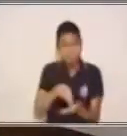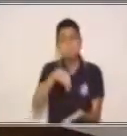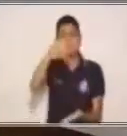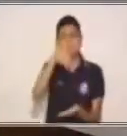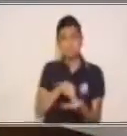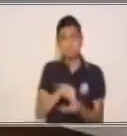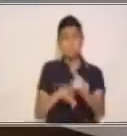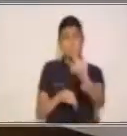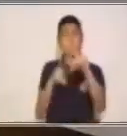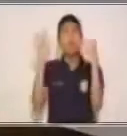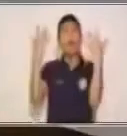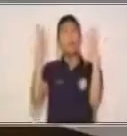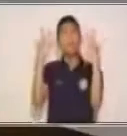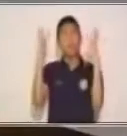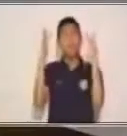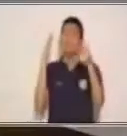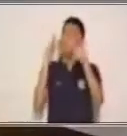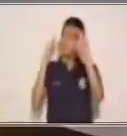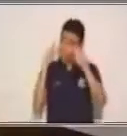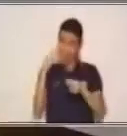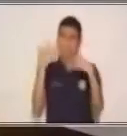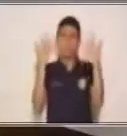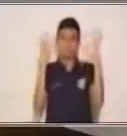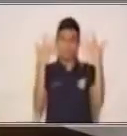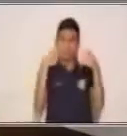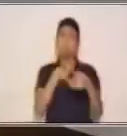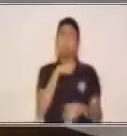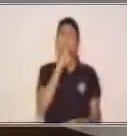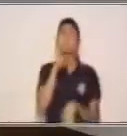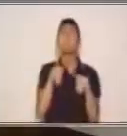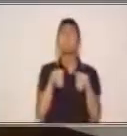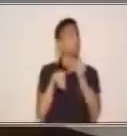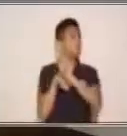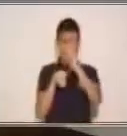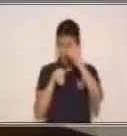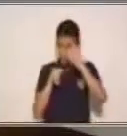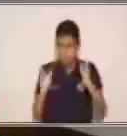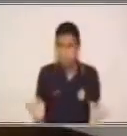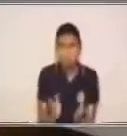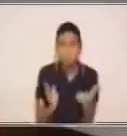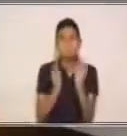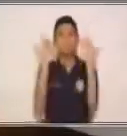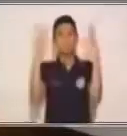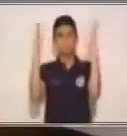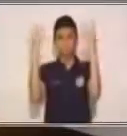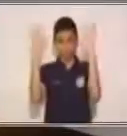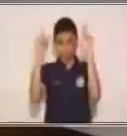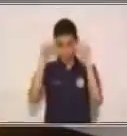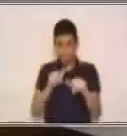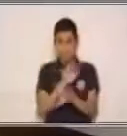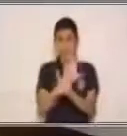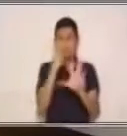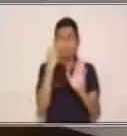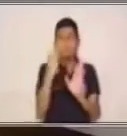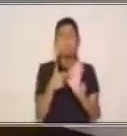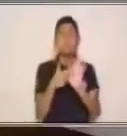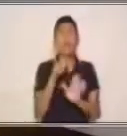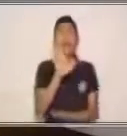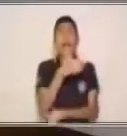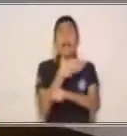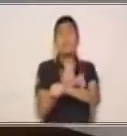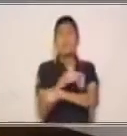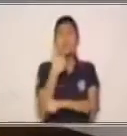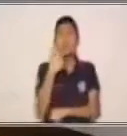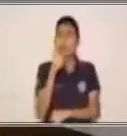canción dice que aplaudamos, ¿qué vamos a hacer? Aplaudir. Muy bien. Entonces, quiero que escuchen muy bien esta canción